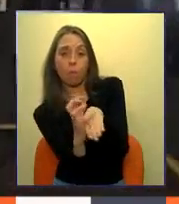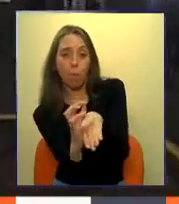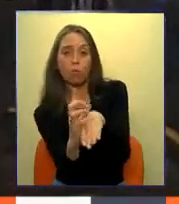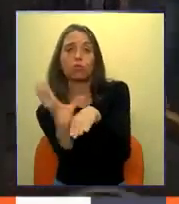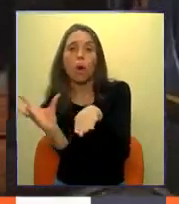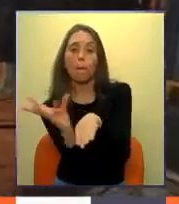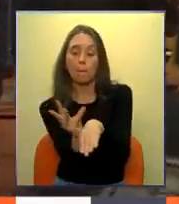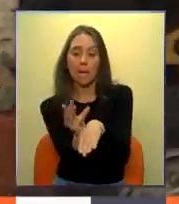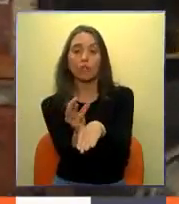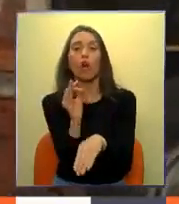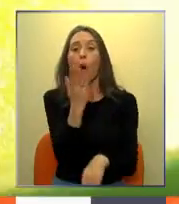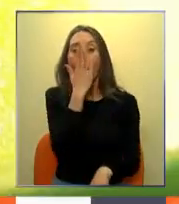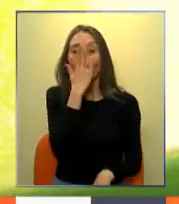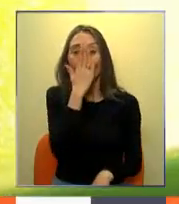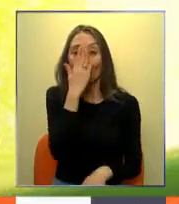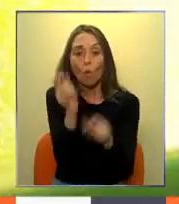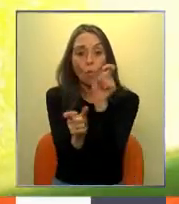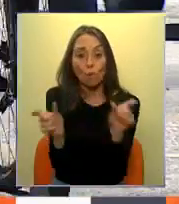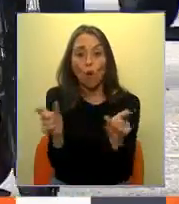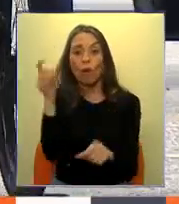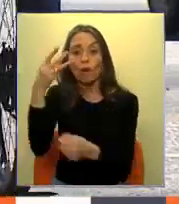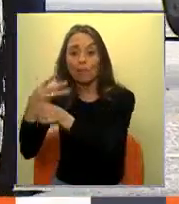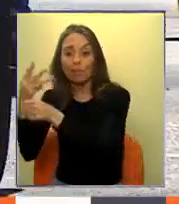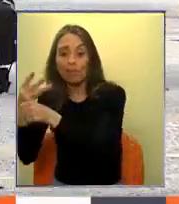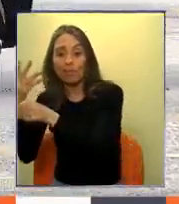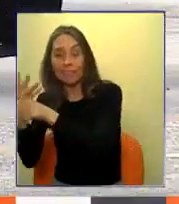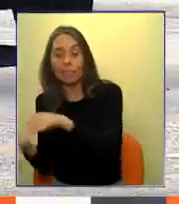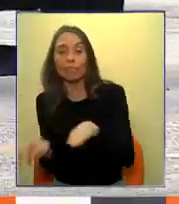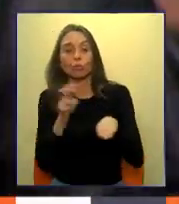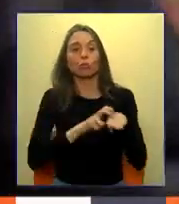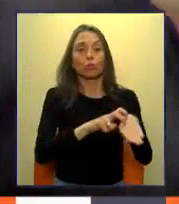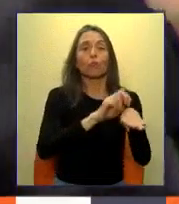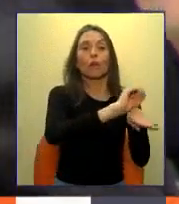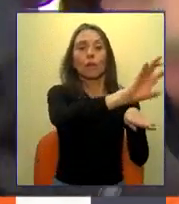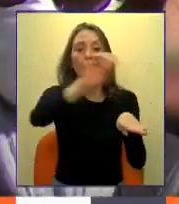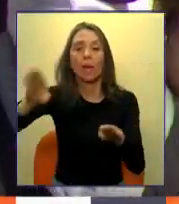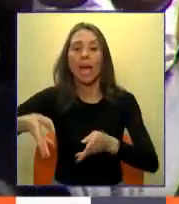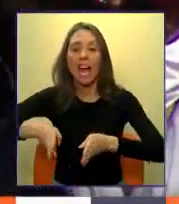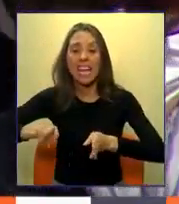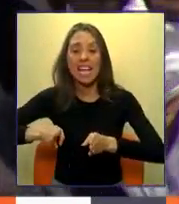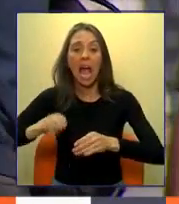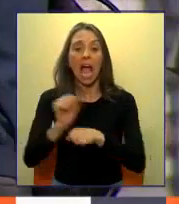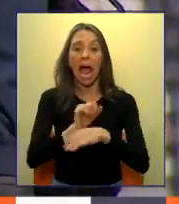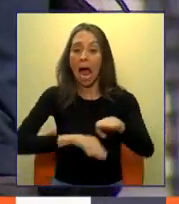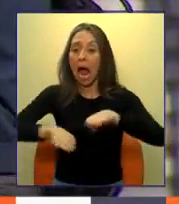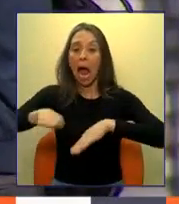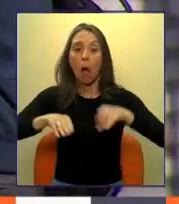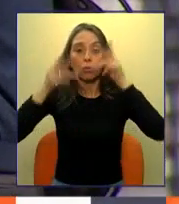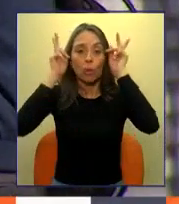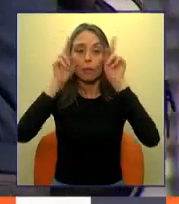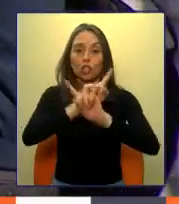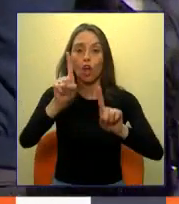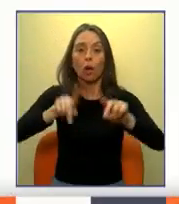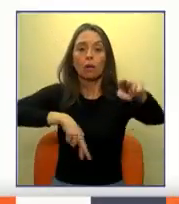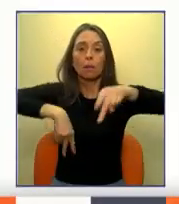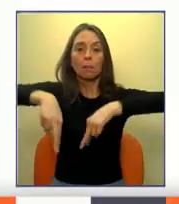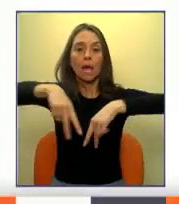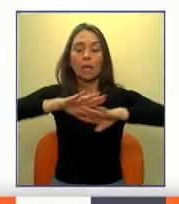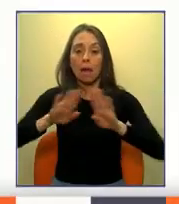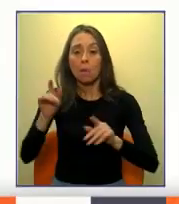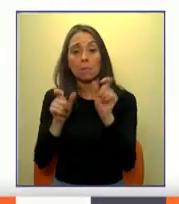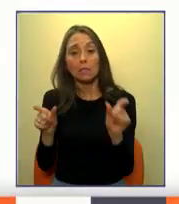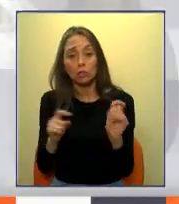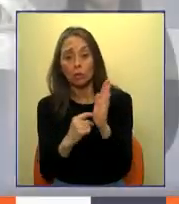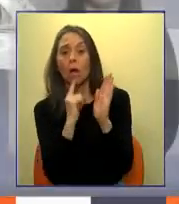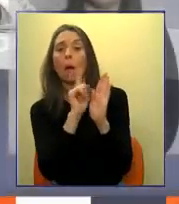transporten a los adultos mayores y que algunas calles se transformen en beatonales. La gente dio su parecer